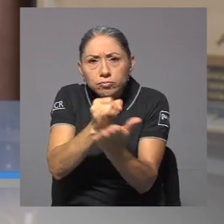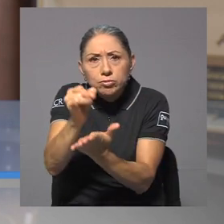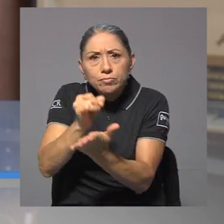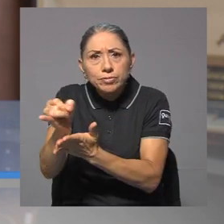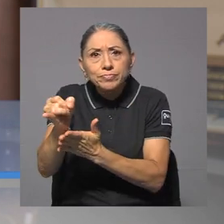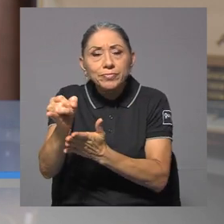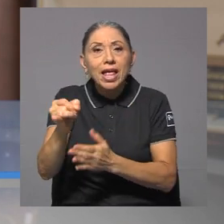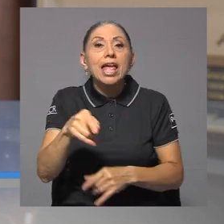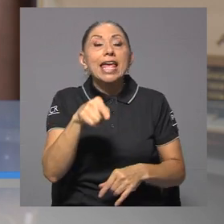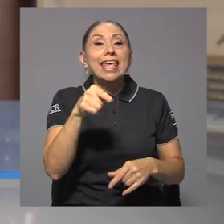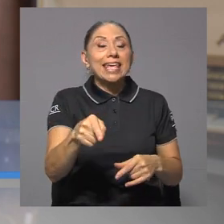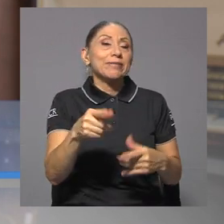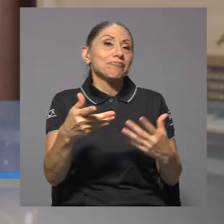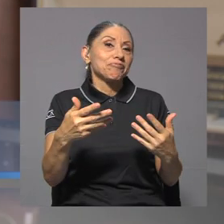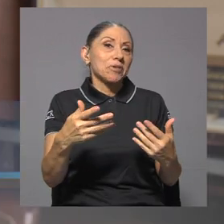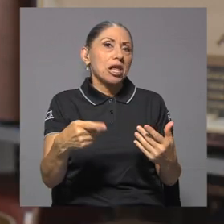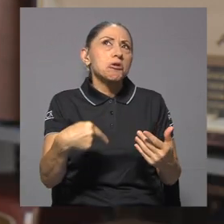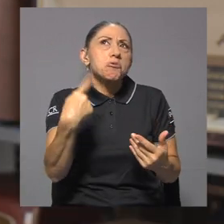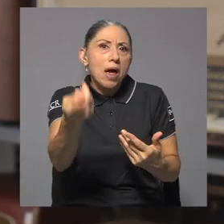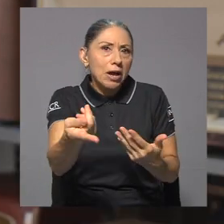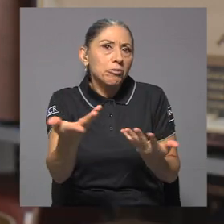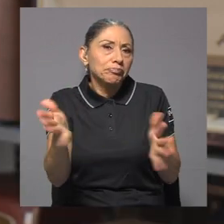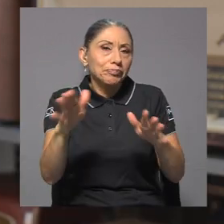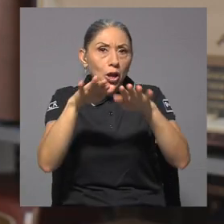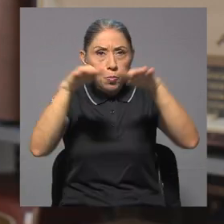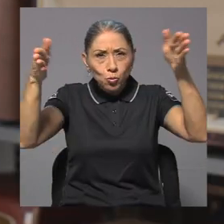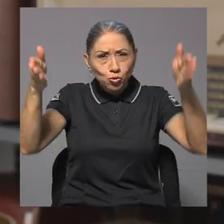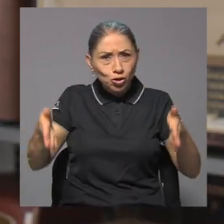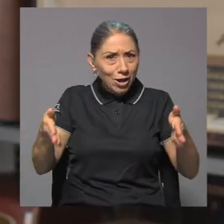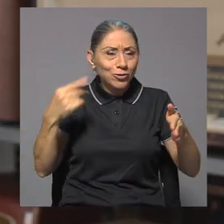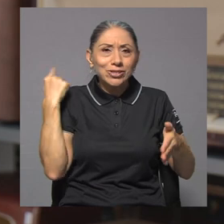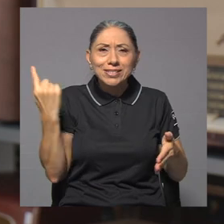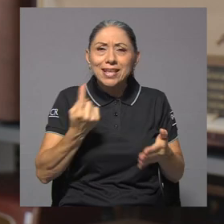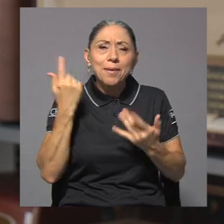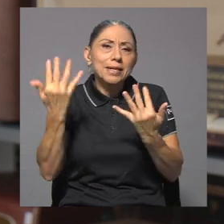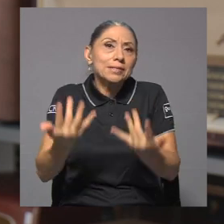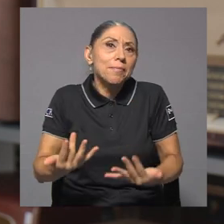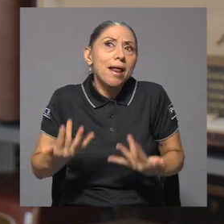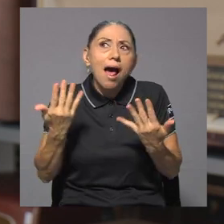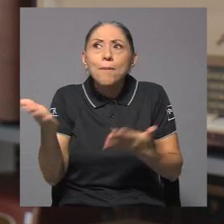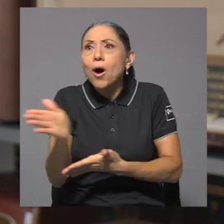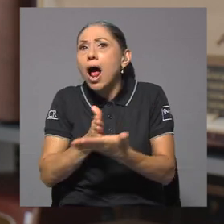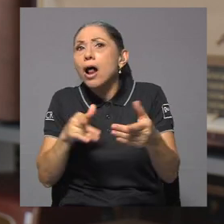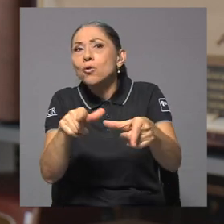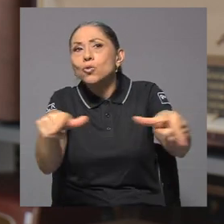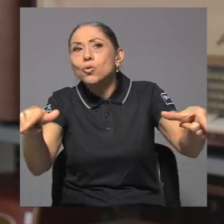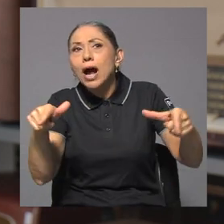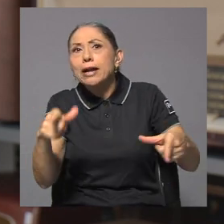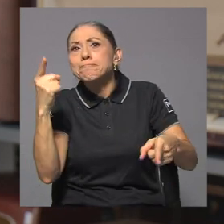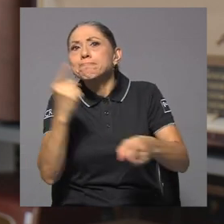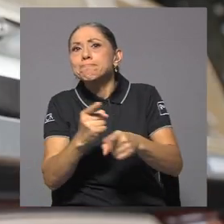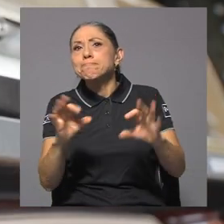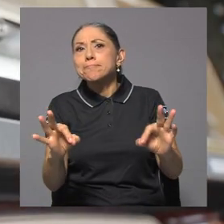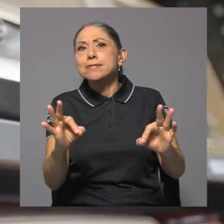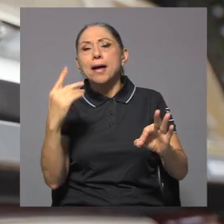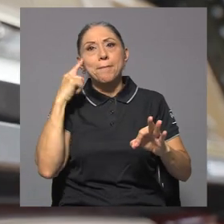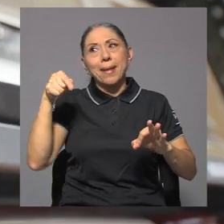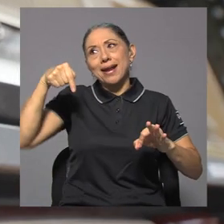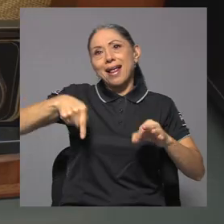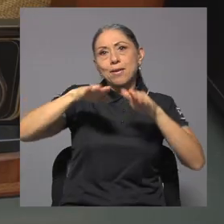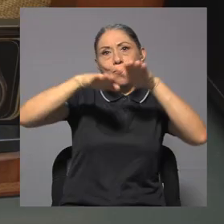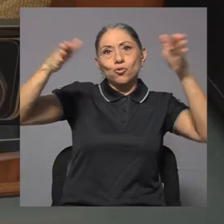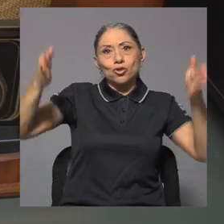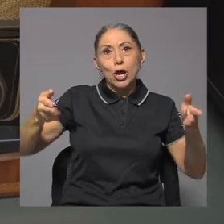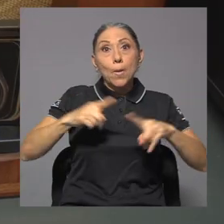radios. Y luego, si queremos, como museo, siempre estamos esperando un espacio idóneo para el museo. Pero en estos